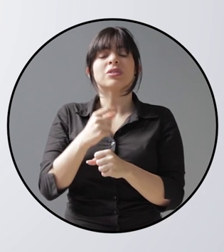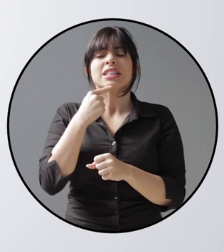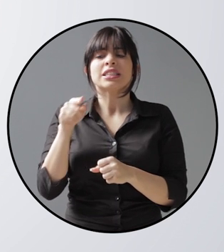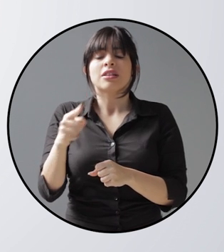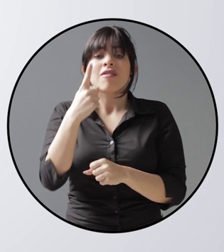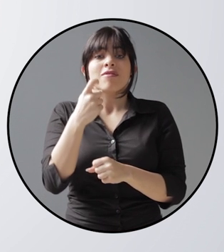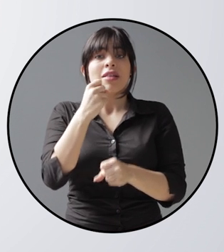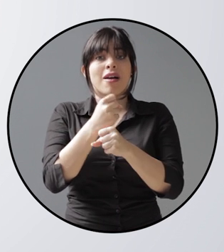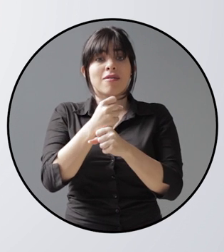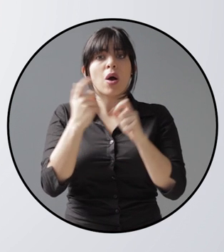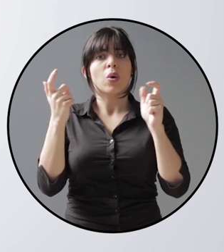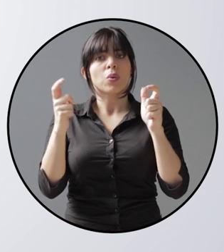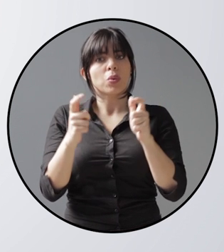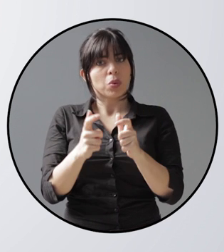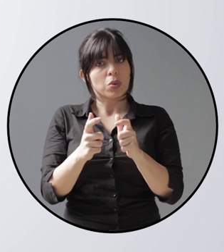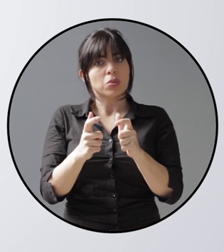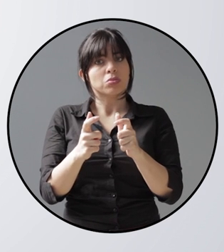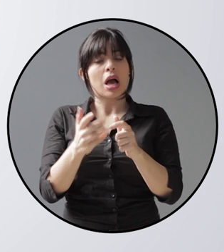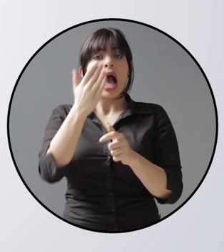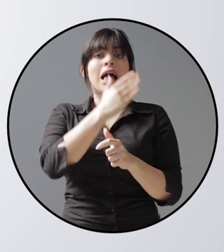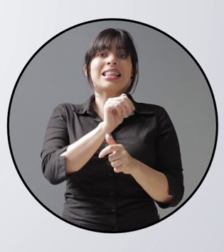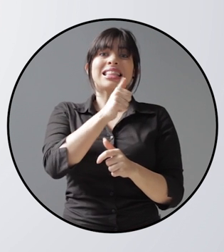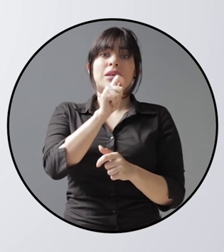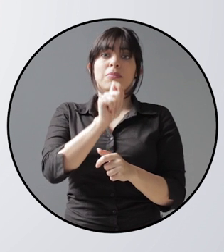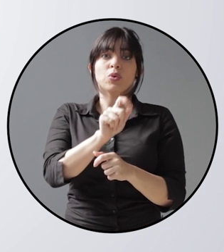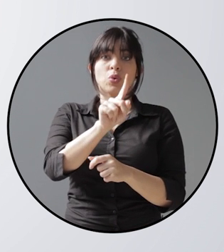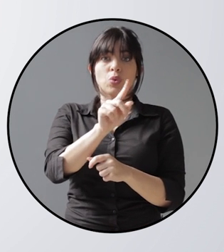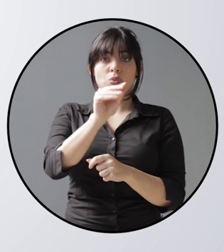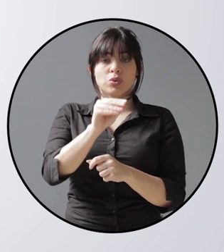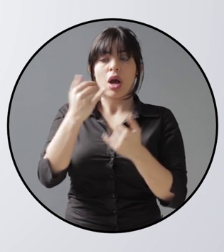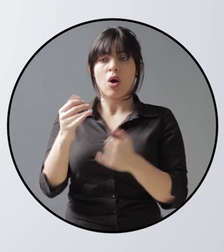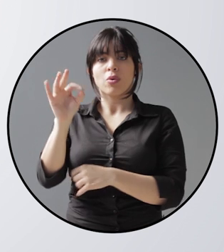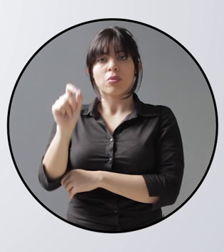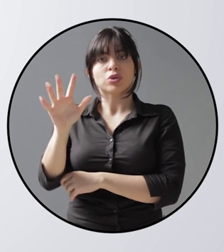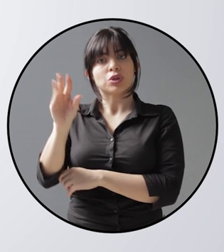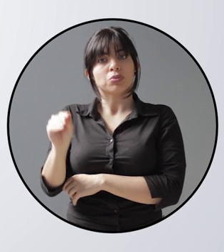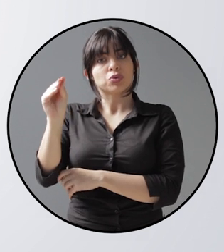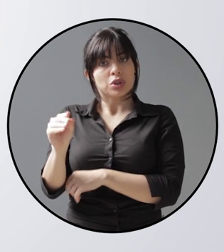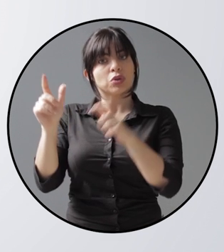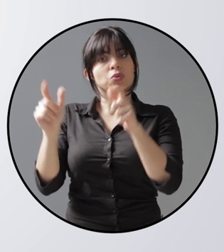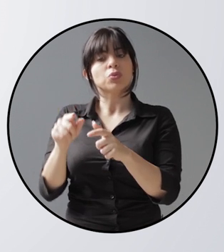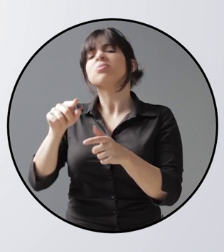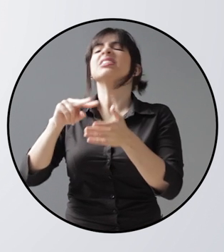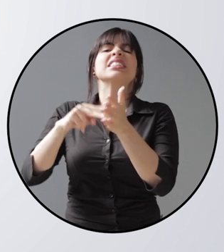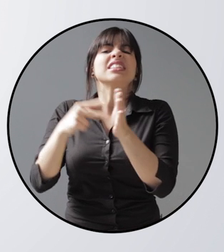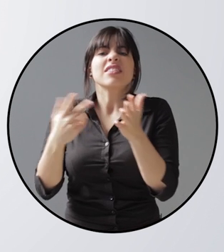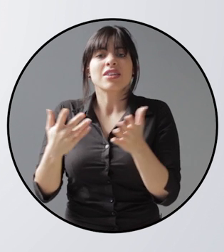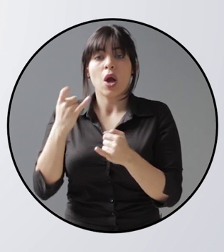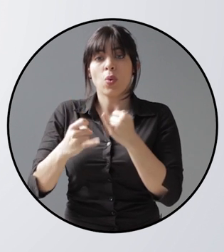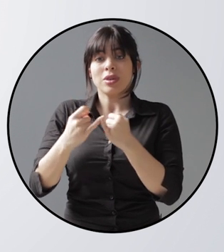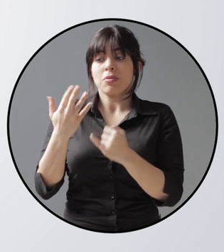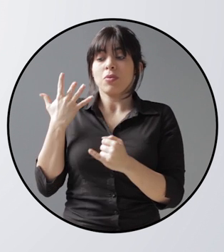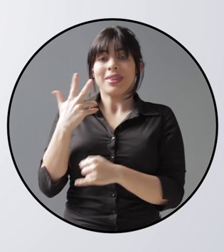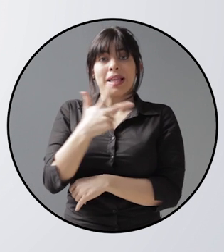empezó a retroceder, al pasar del 10.1% al 9.5%, lo que significa que en el